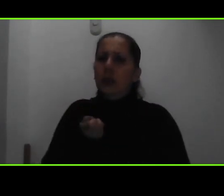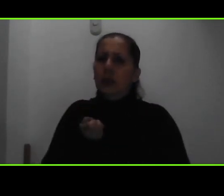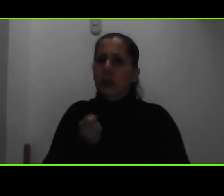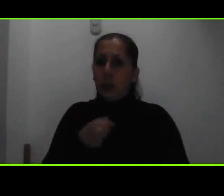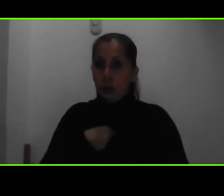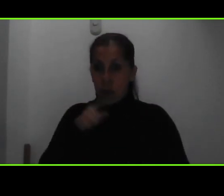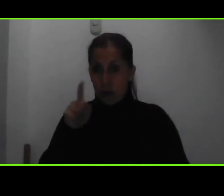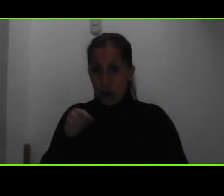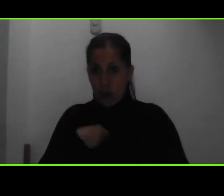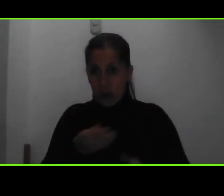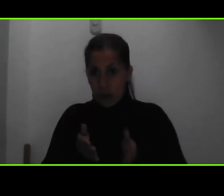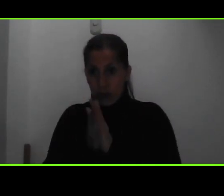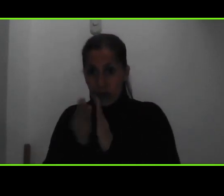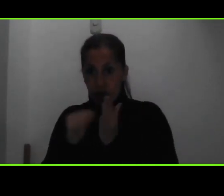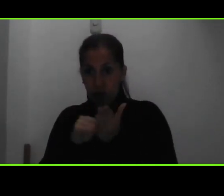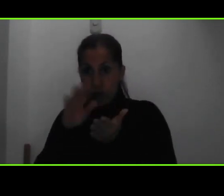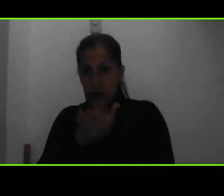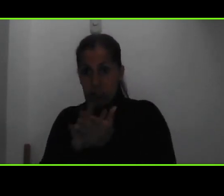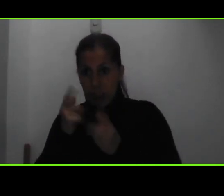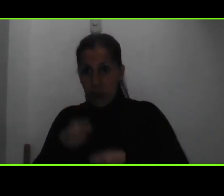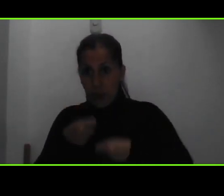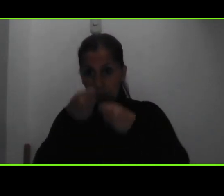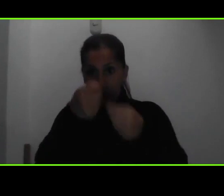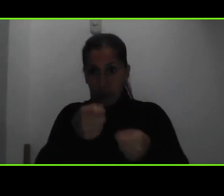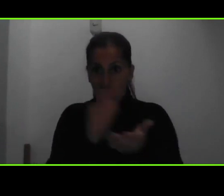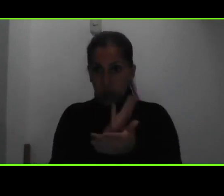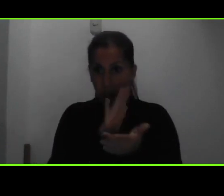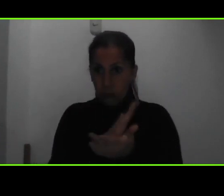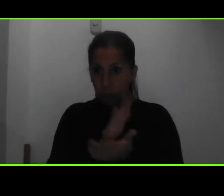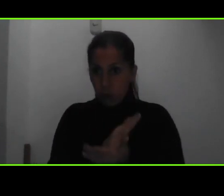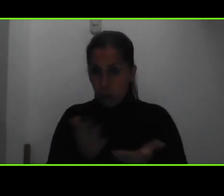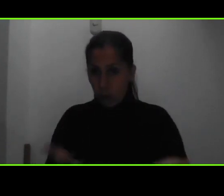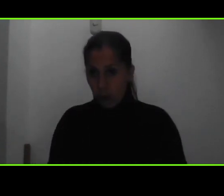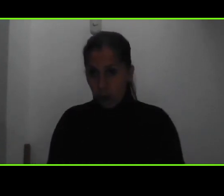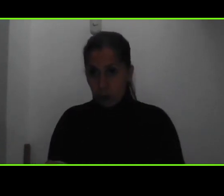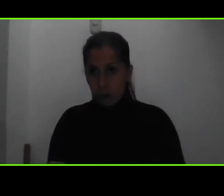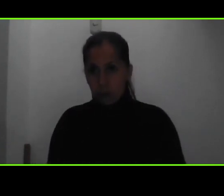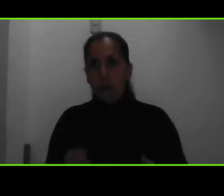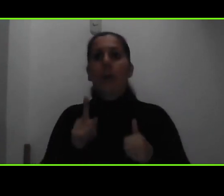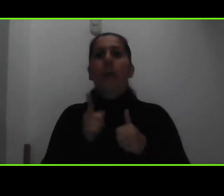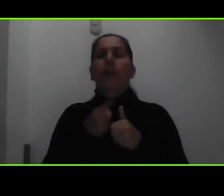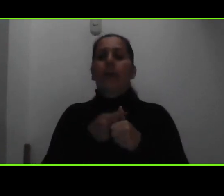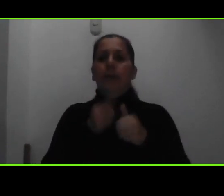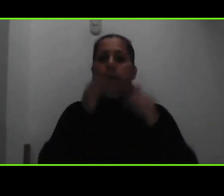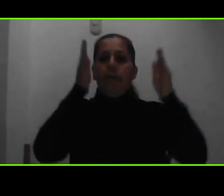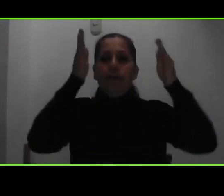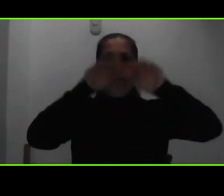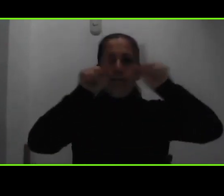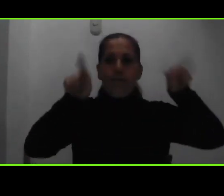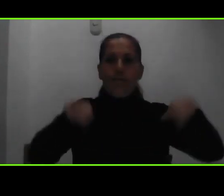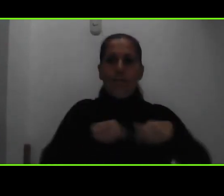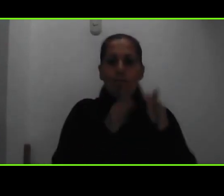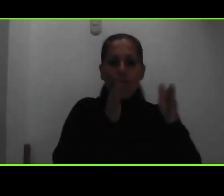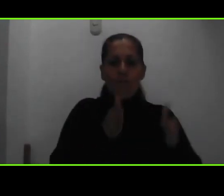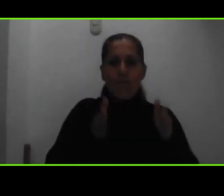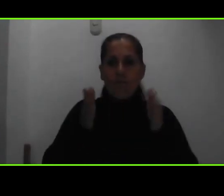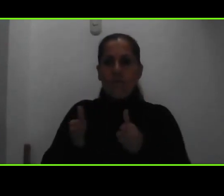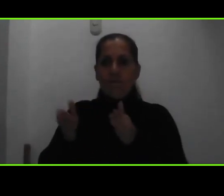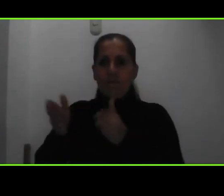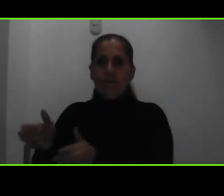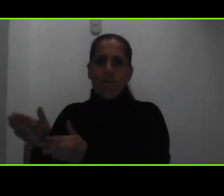sacar una cita para entregar los documentos ese sería el primer bloque de preguntas que